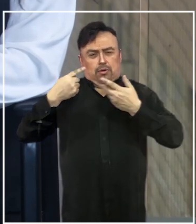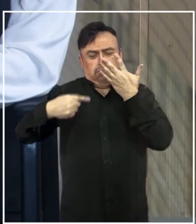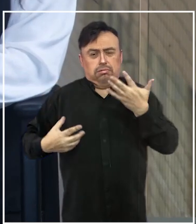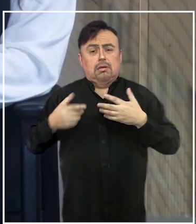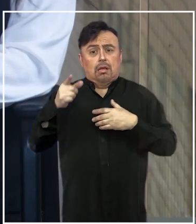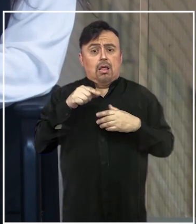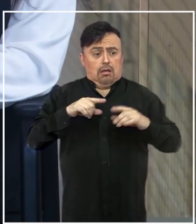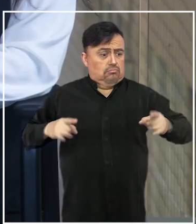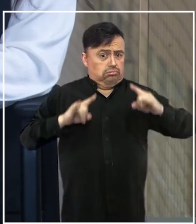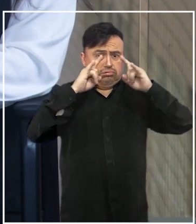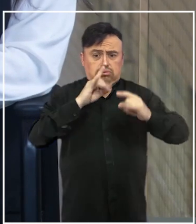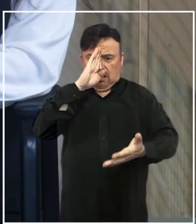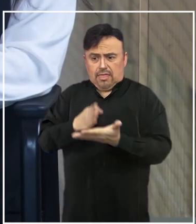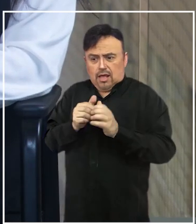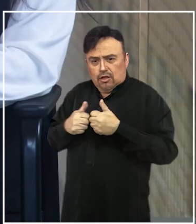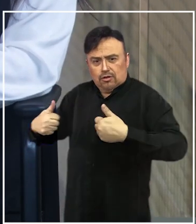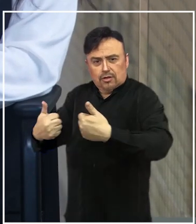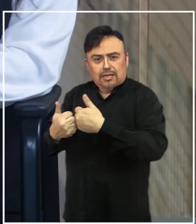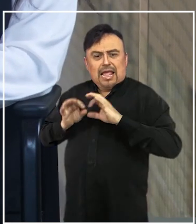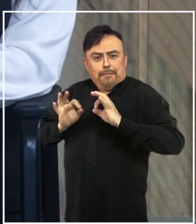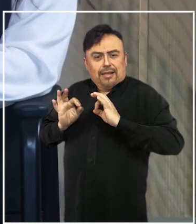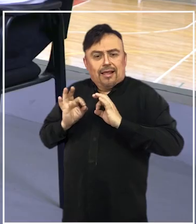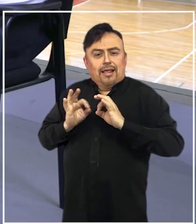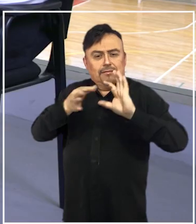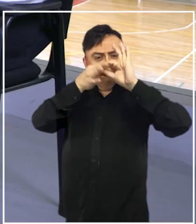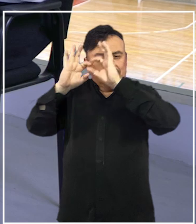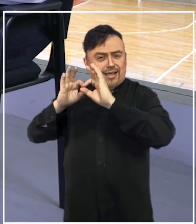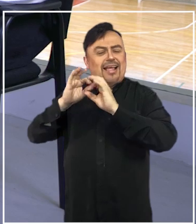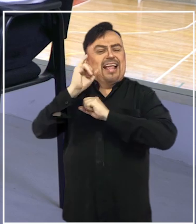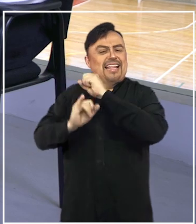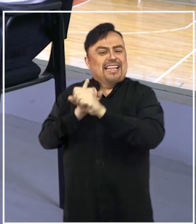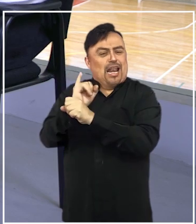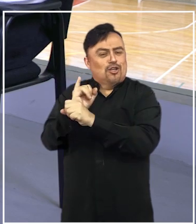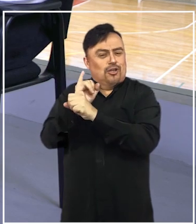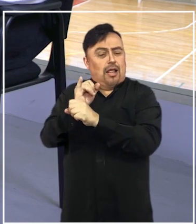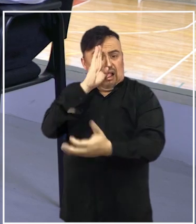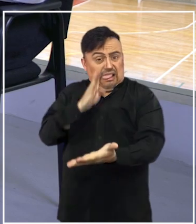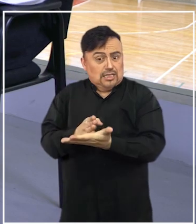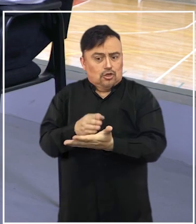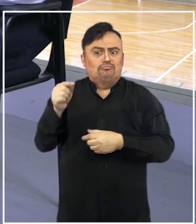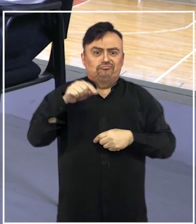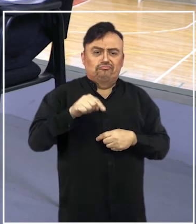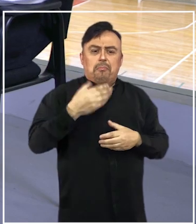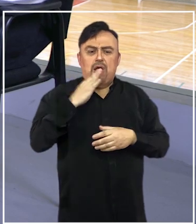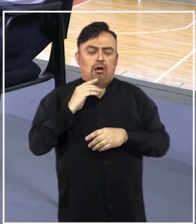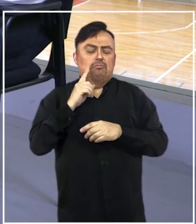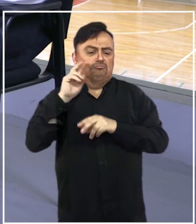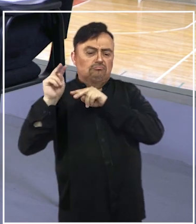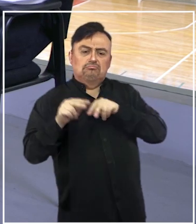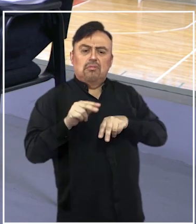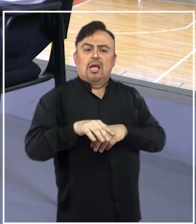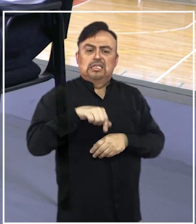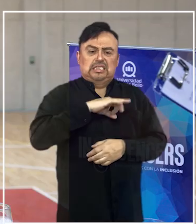ayudó a la decisión que tomó el directorio de Special Olympics Internacional y que eso tal vez permitió que se inclinara la balanza por